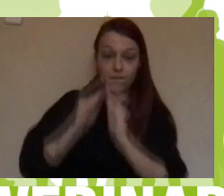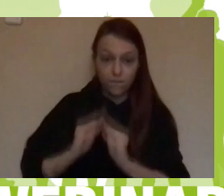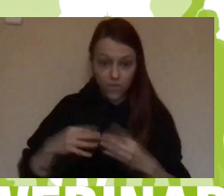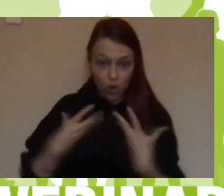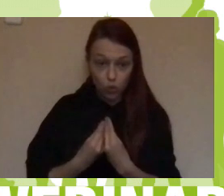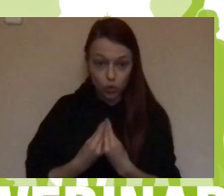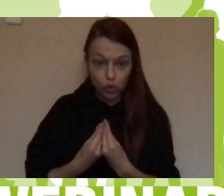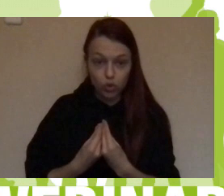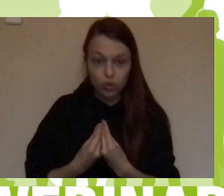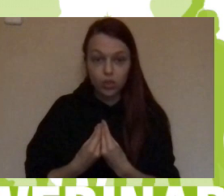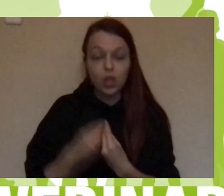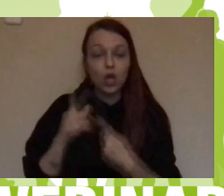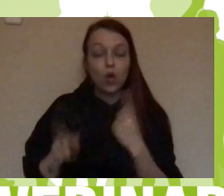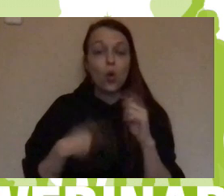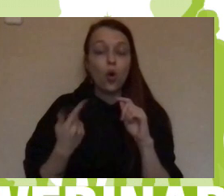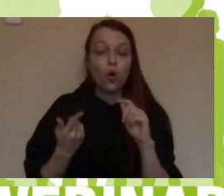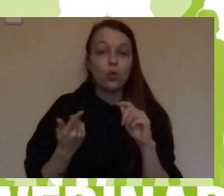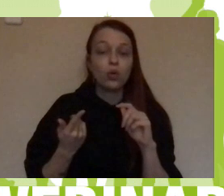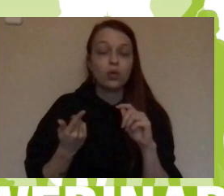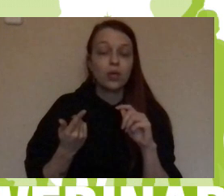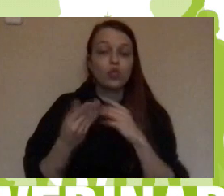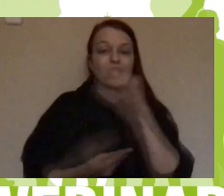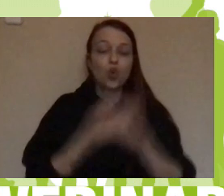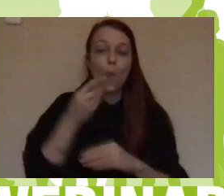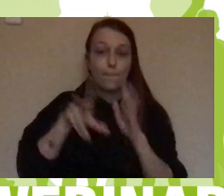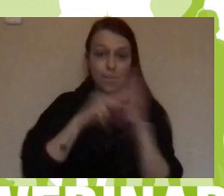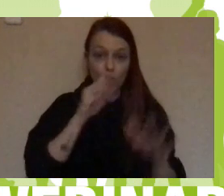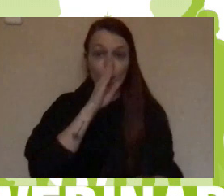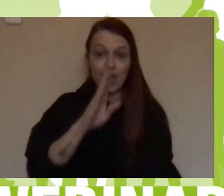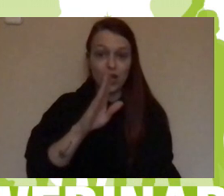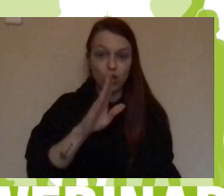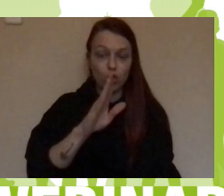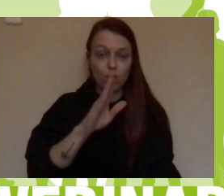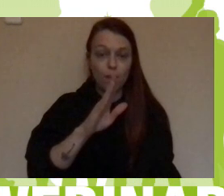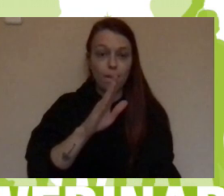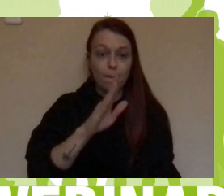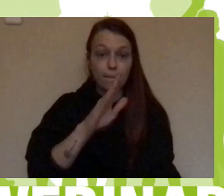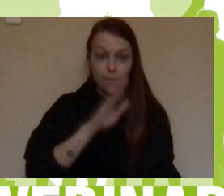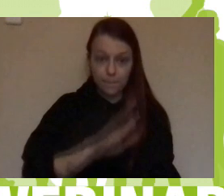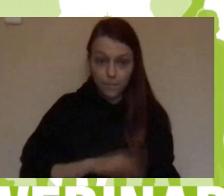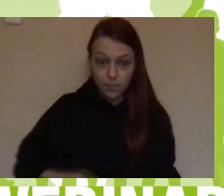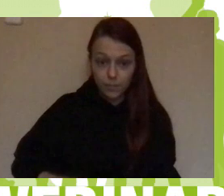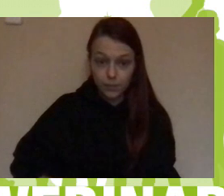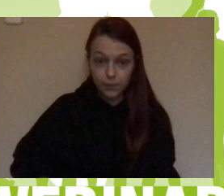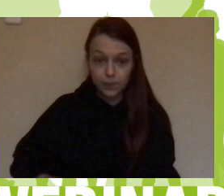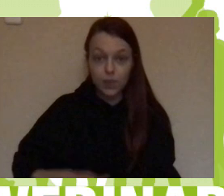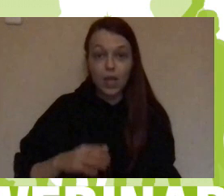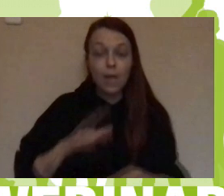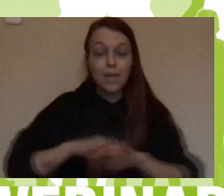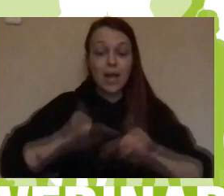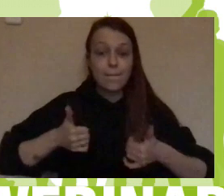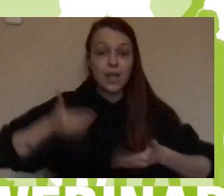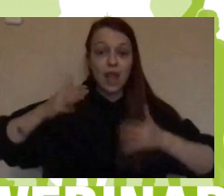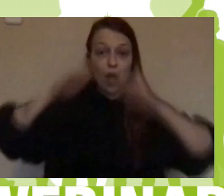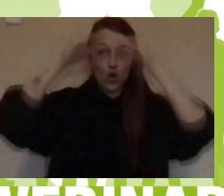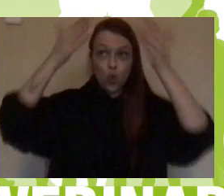Isbar Rob, lo hemos hecho en streaming y hemos transmitido la puesta en funcionamiento de la